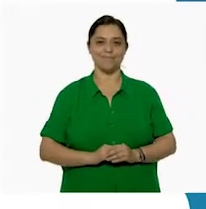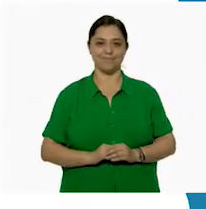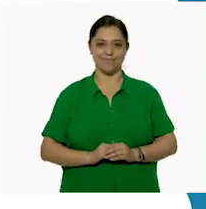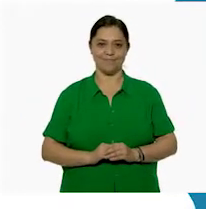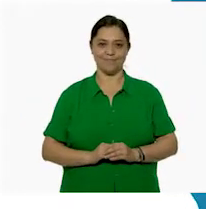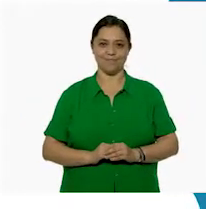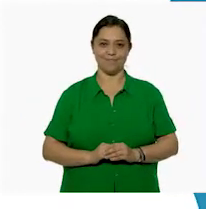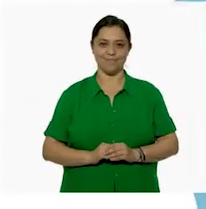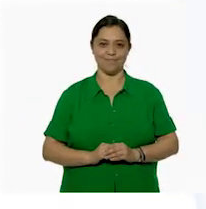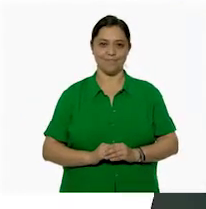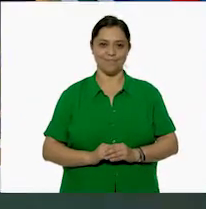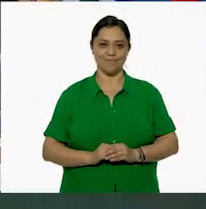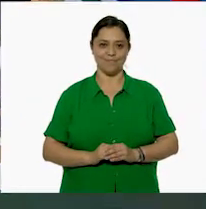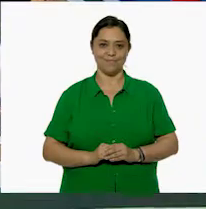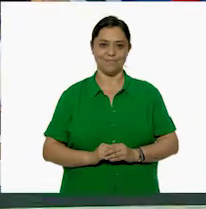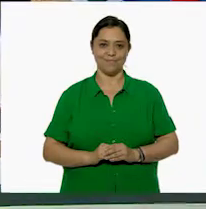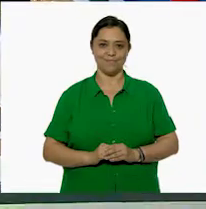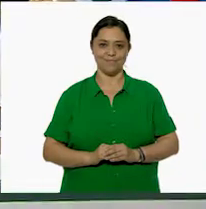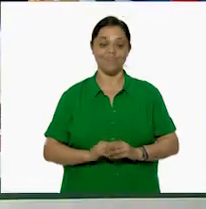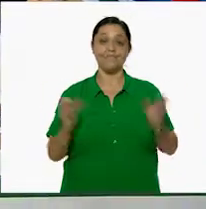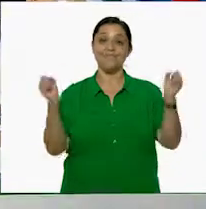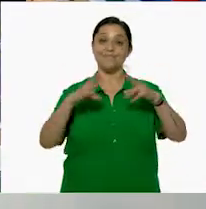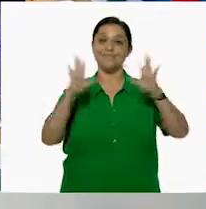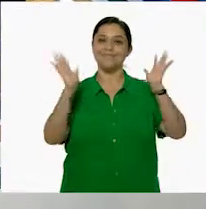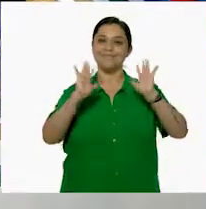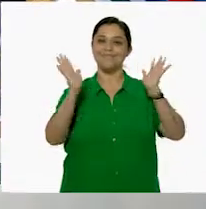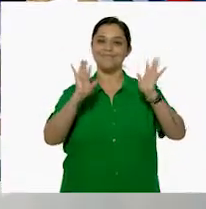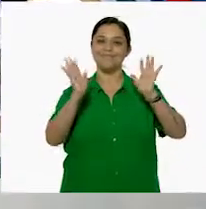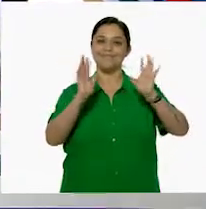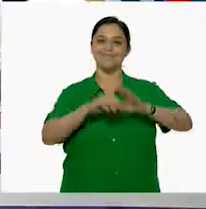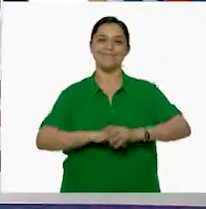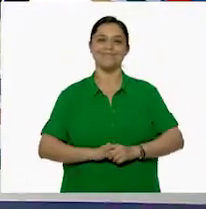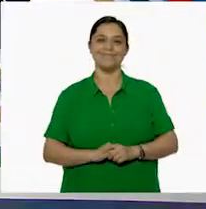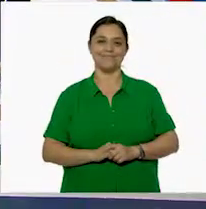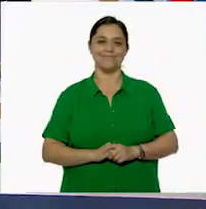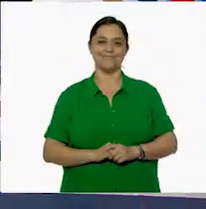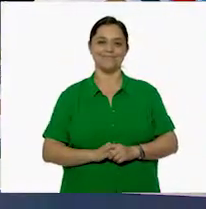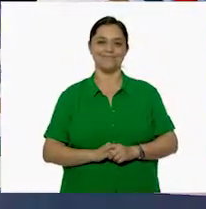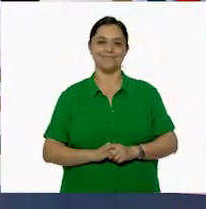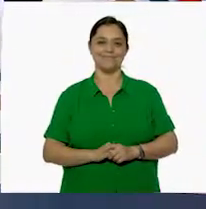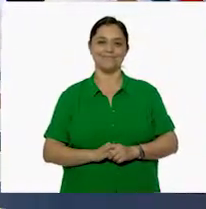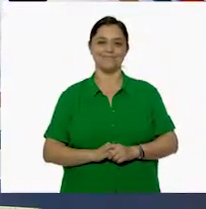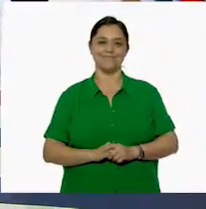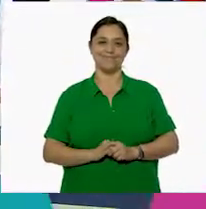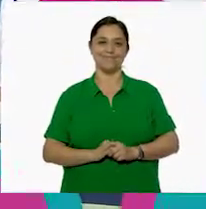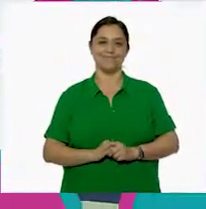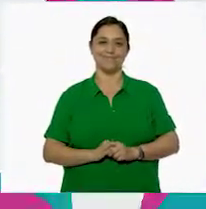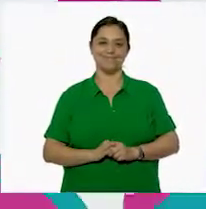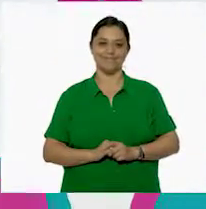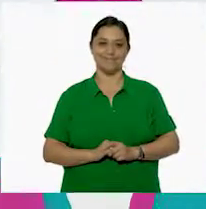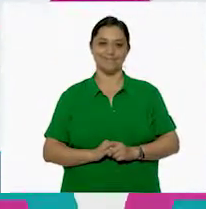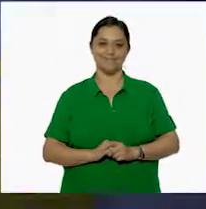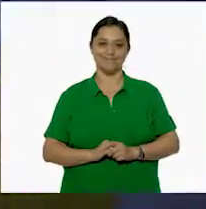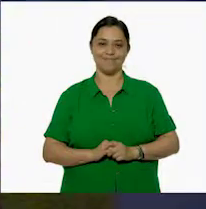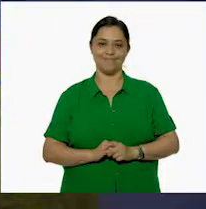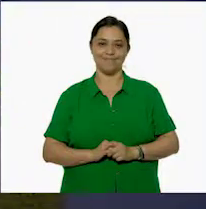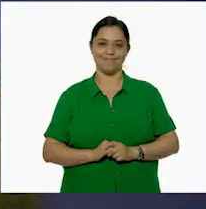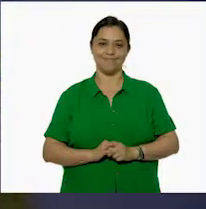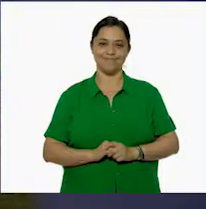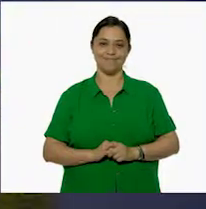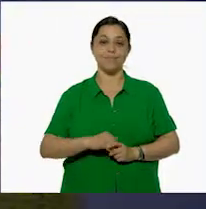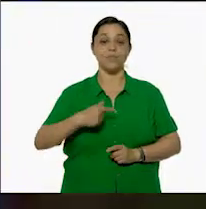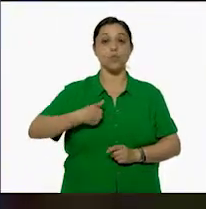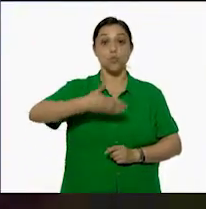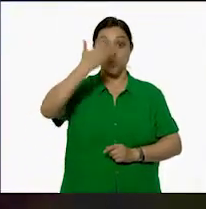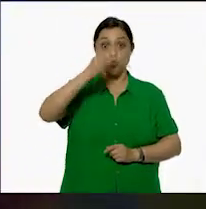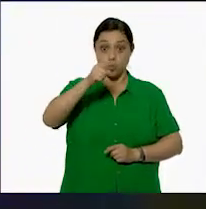.mx. ¡Nos vemos! ¿Vamos a investigar la dirección? Sí. Cuando